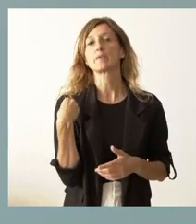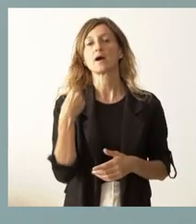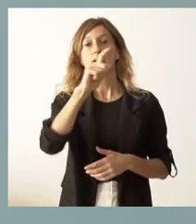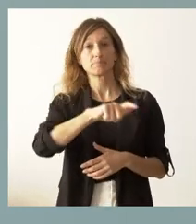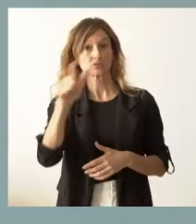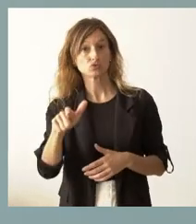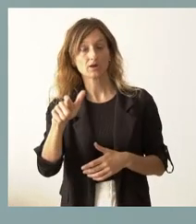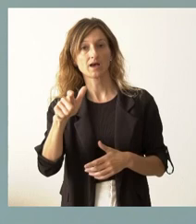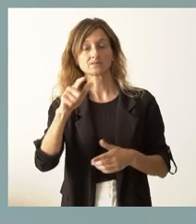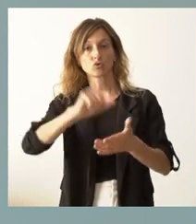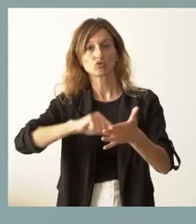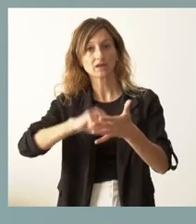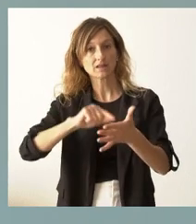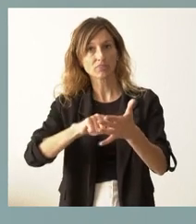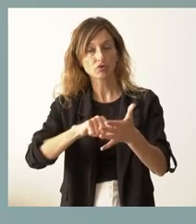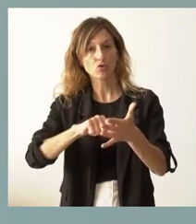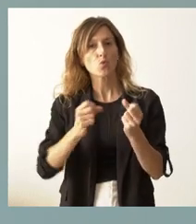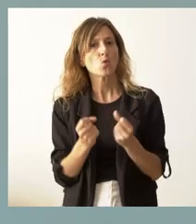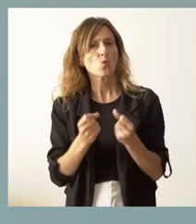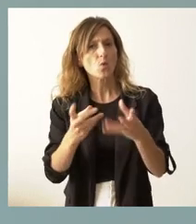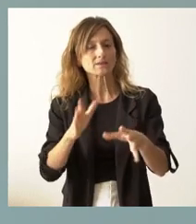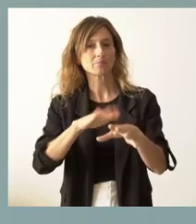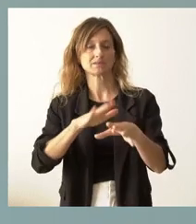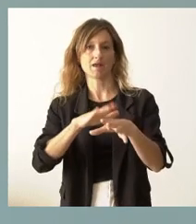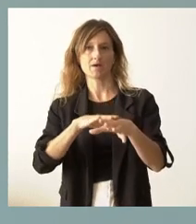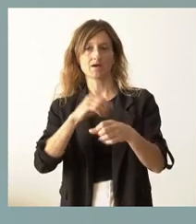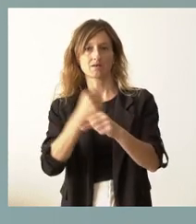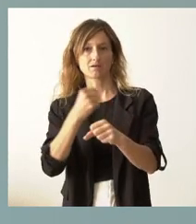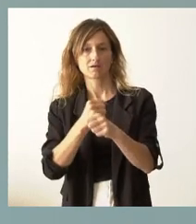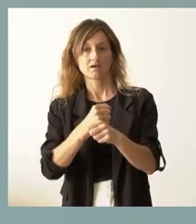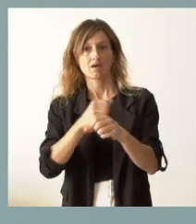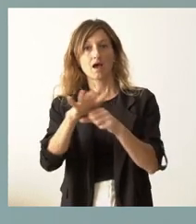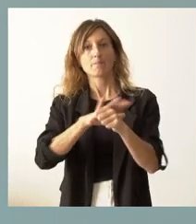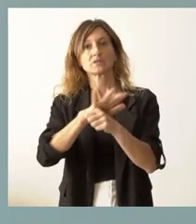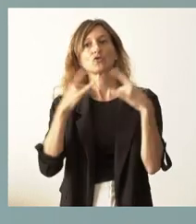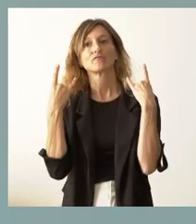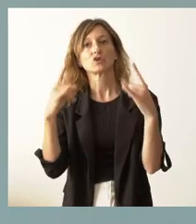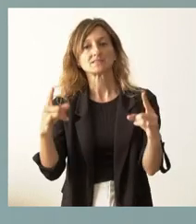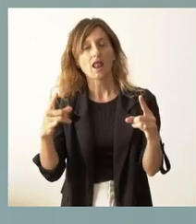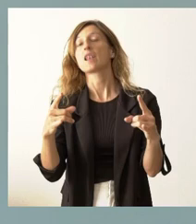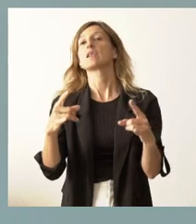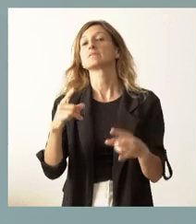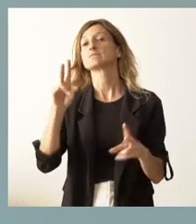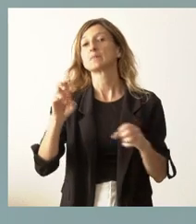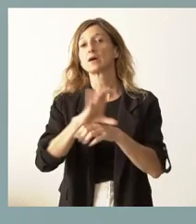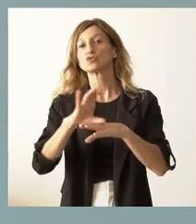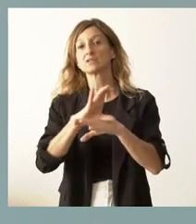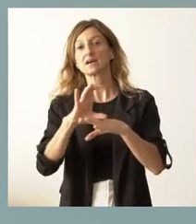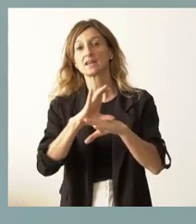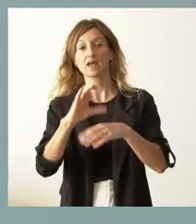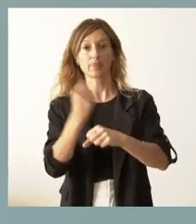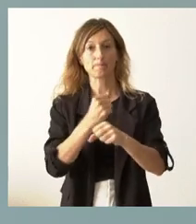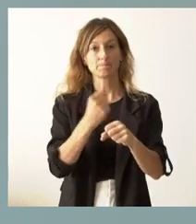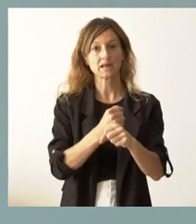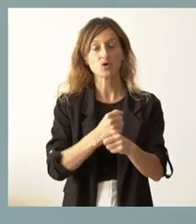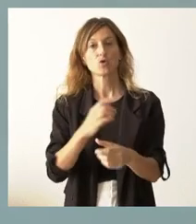personas previstas de contratación para el trabajo en el ámbito forestal a través de la Consejería de Empleo y los